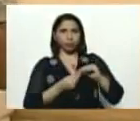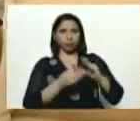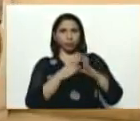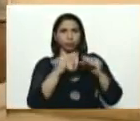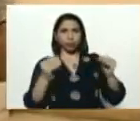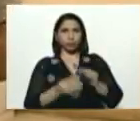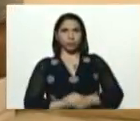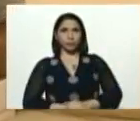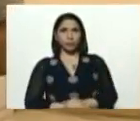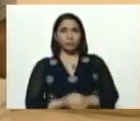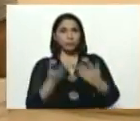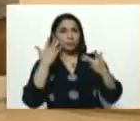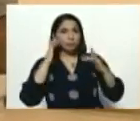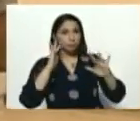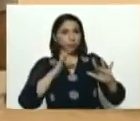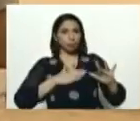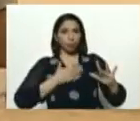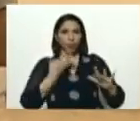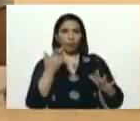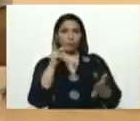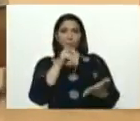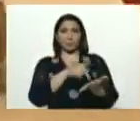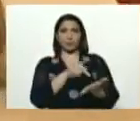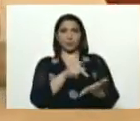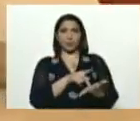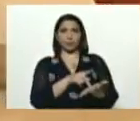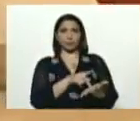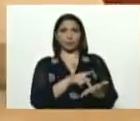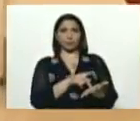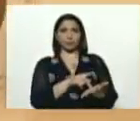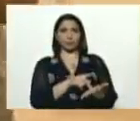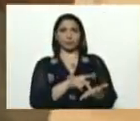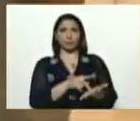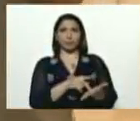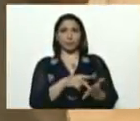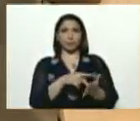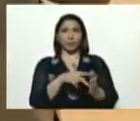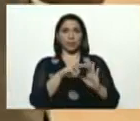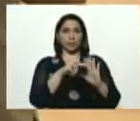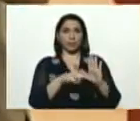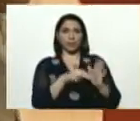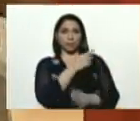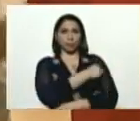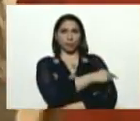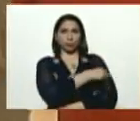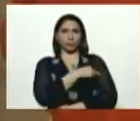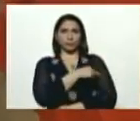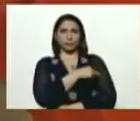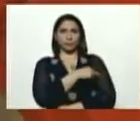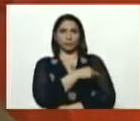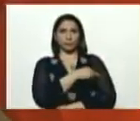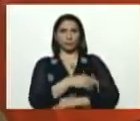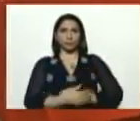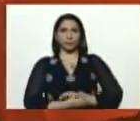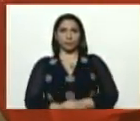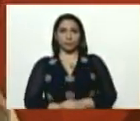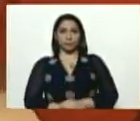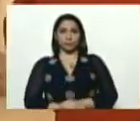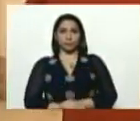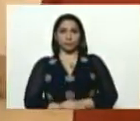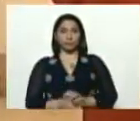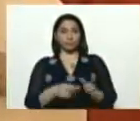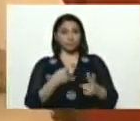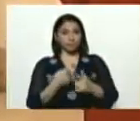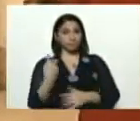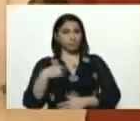posibilidades que se puedan presentar a nivel hospitalario. Cércate más el micrófono. Aló. Ajá. Correcto. Entonces,